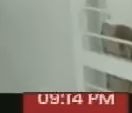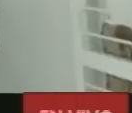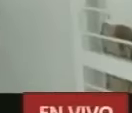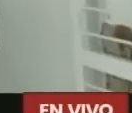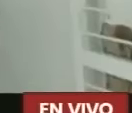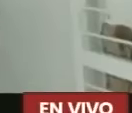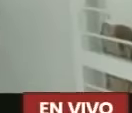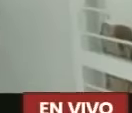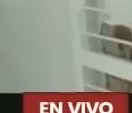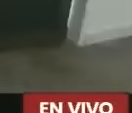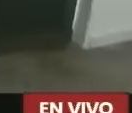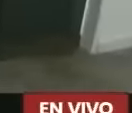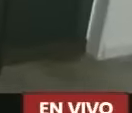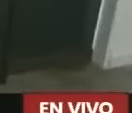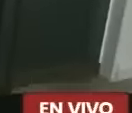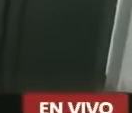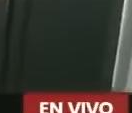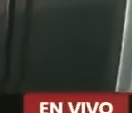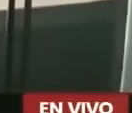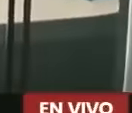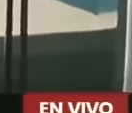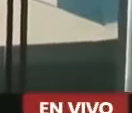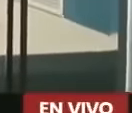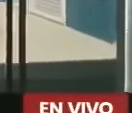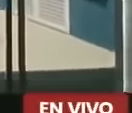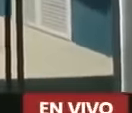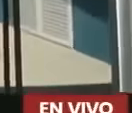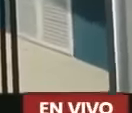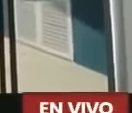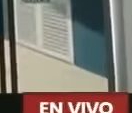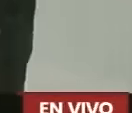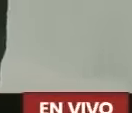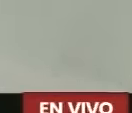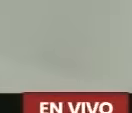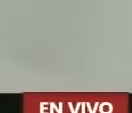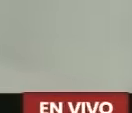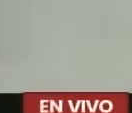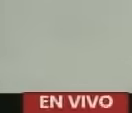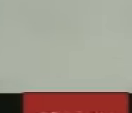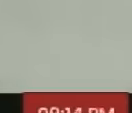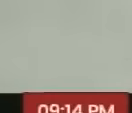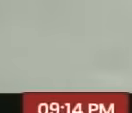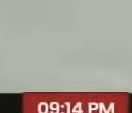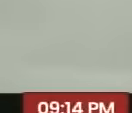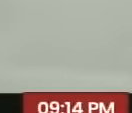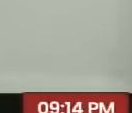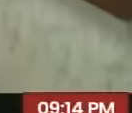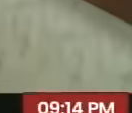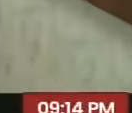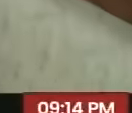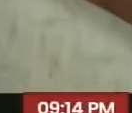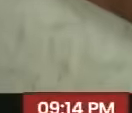las instalaciones de CDI, CRI, la artística del lugar, cambio de color.